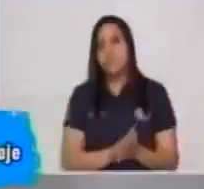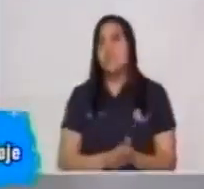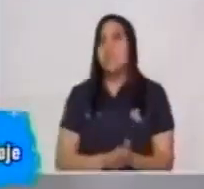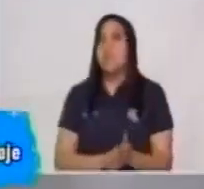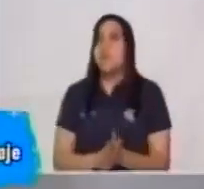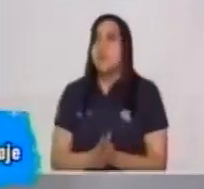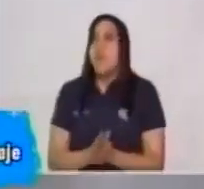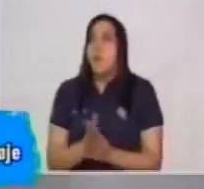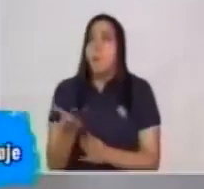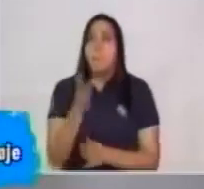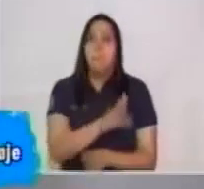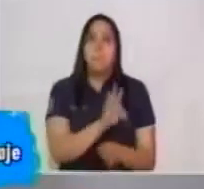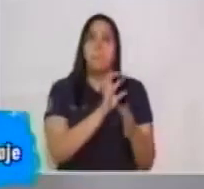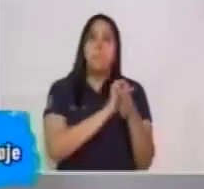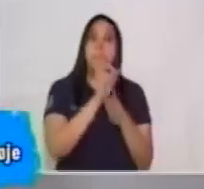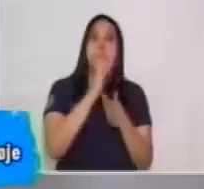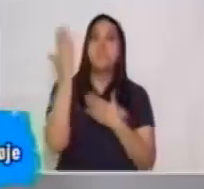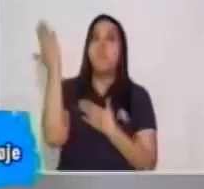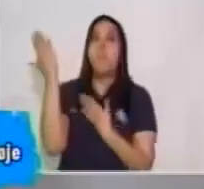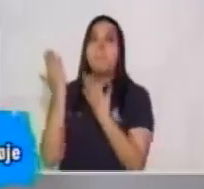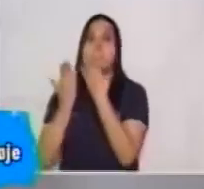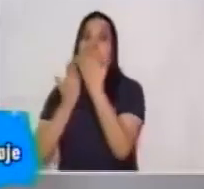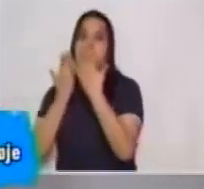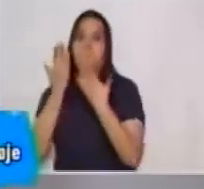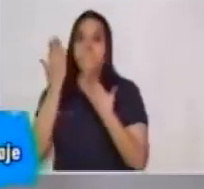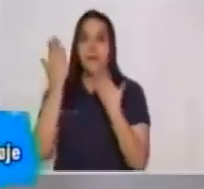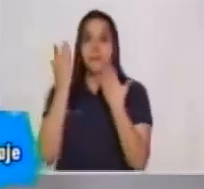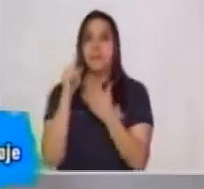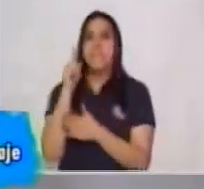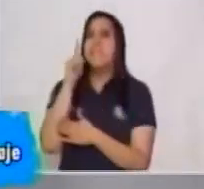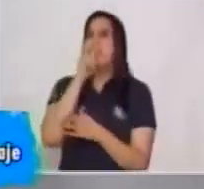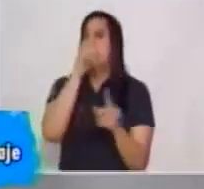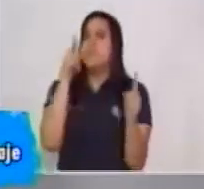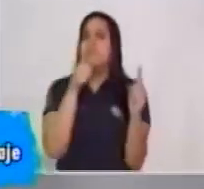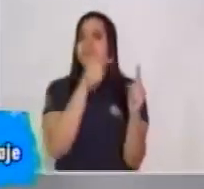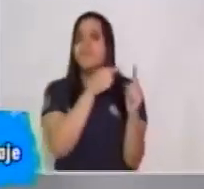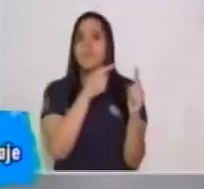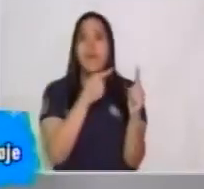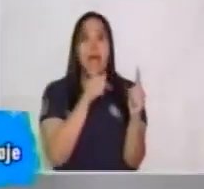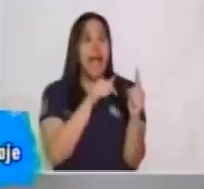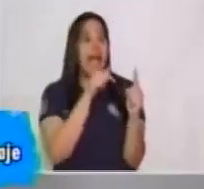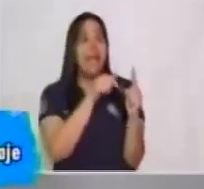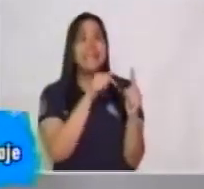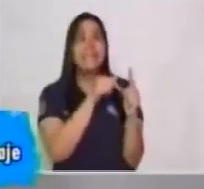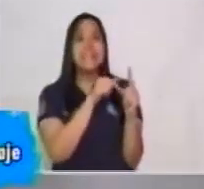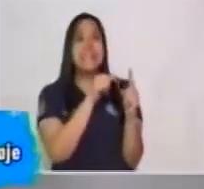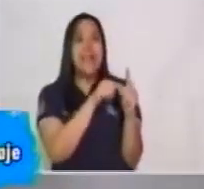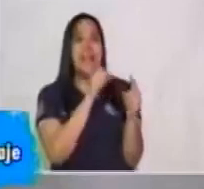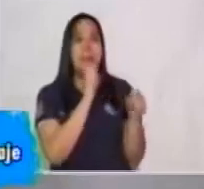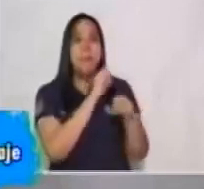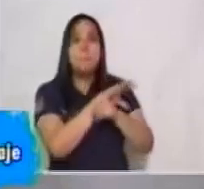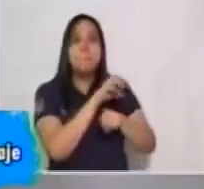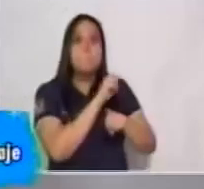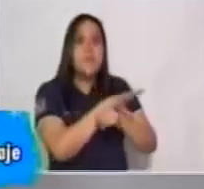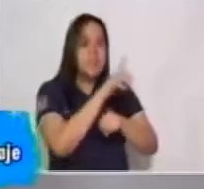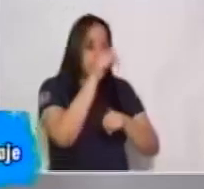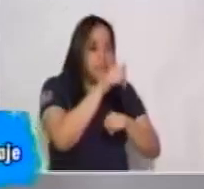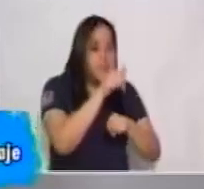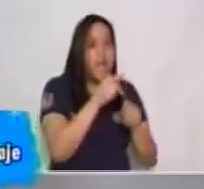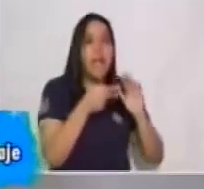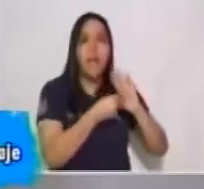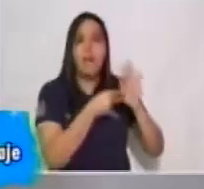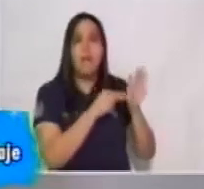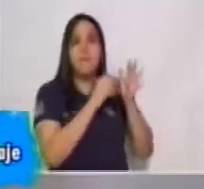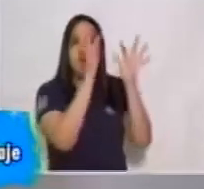Luego tenemos la función poética. Esta se centra en sí, en el mensaje. Cómo se va a dar el mensaje, la